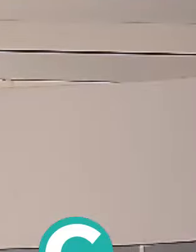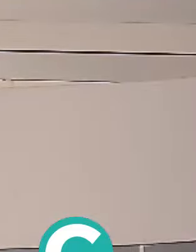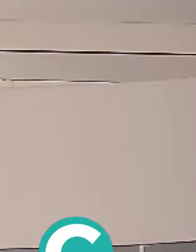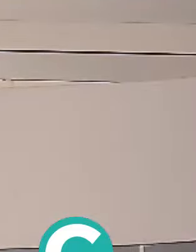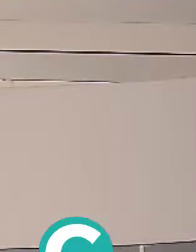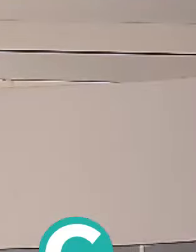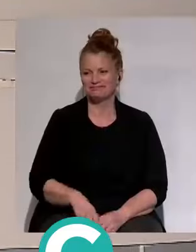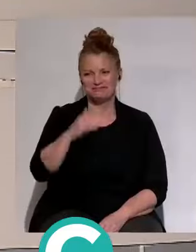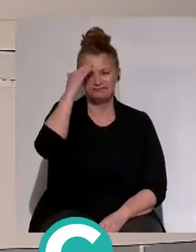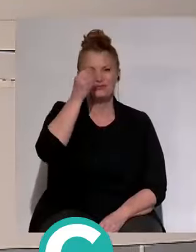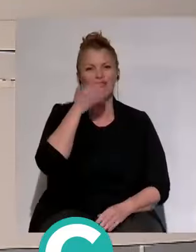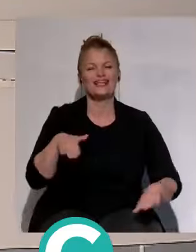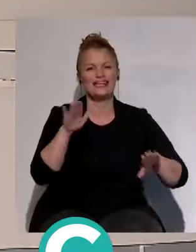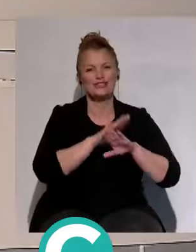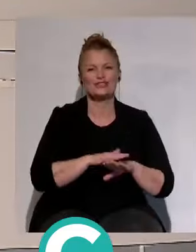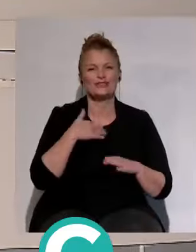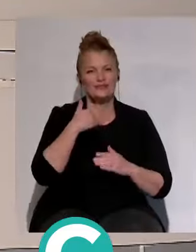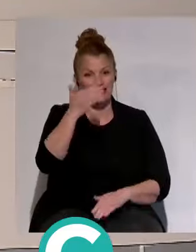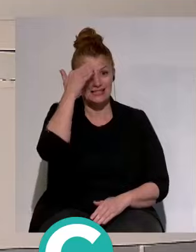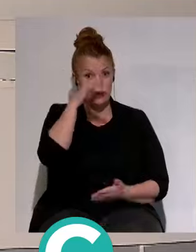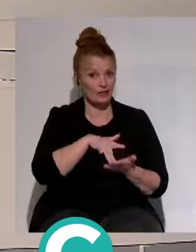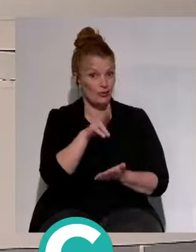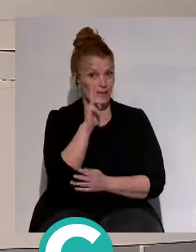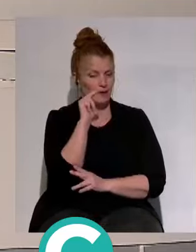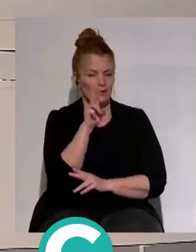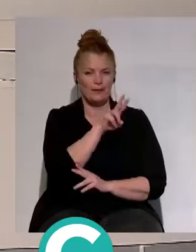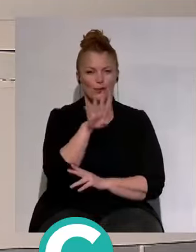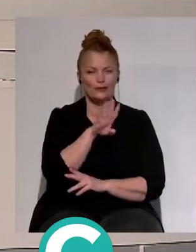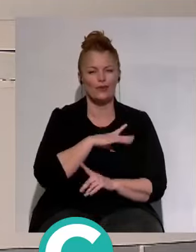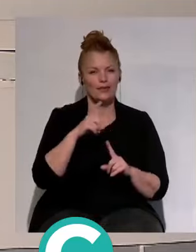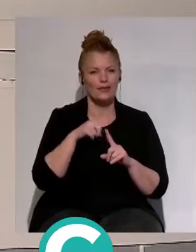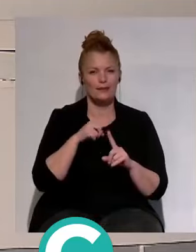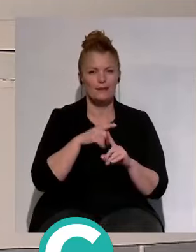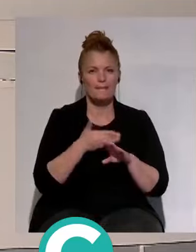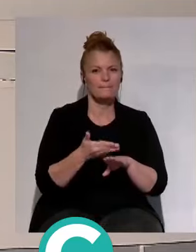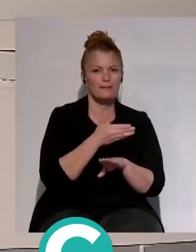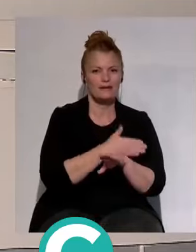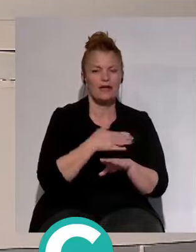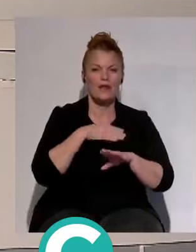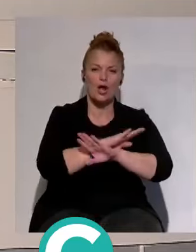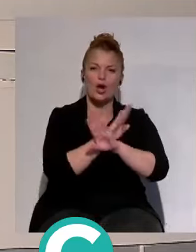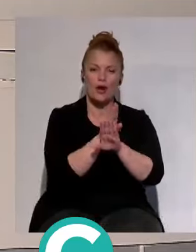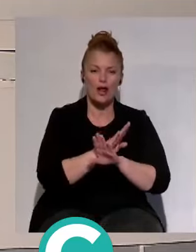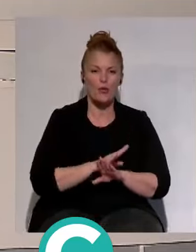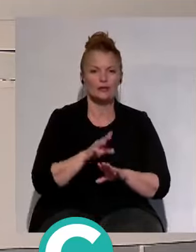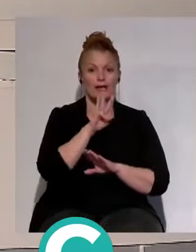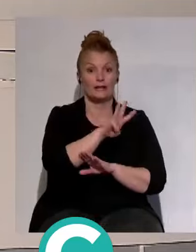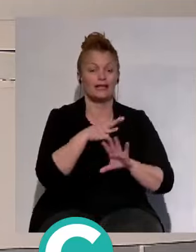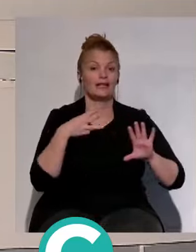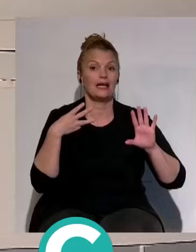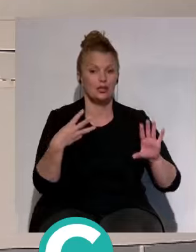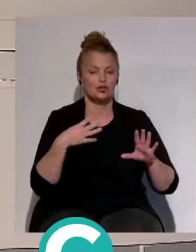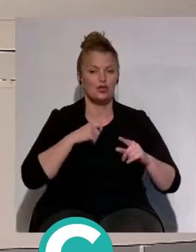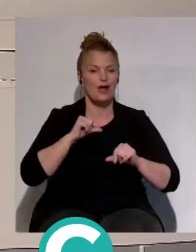Muy buena noche, les saludamos en este viernes 24 de mayo, previa de la última jornada, la 38 en la Liga eSports,